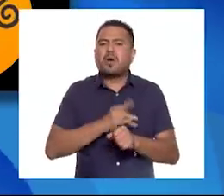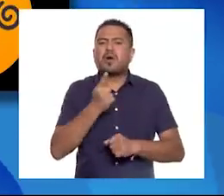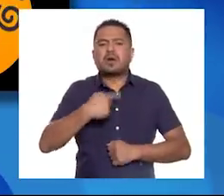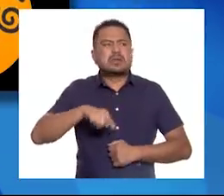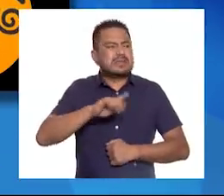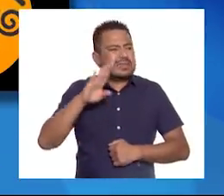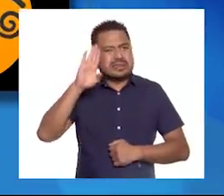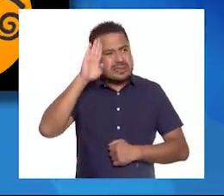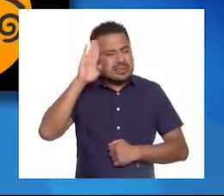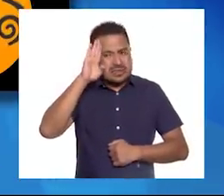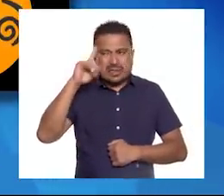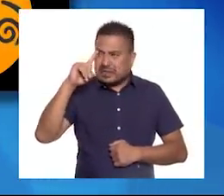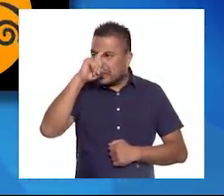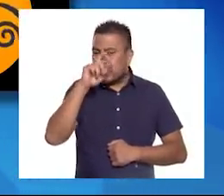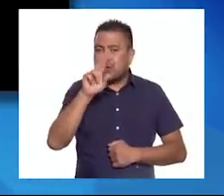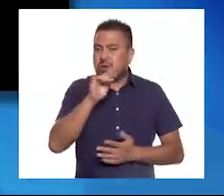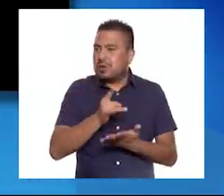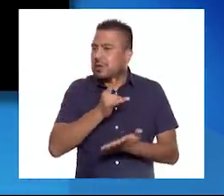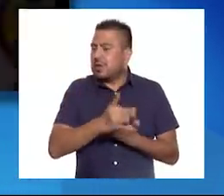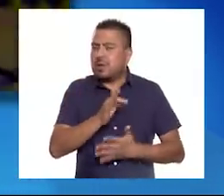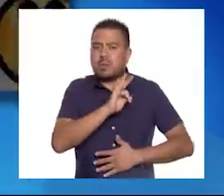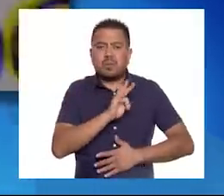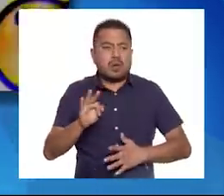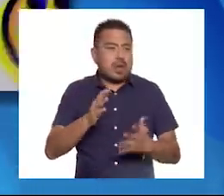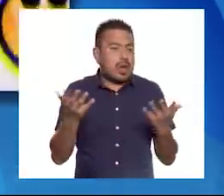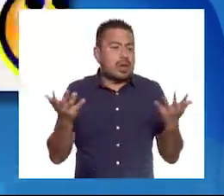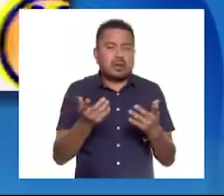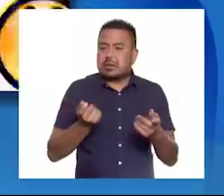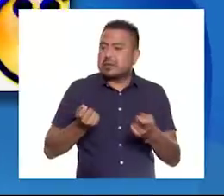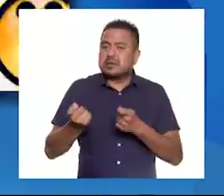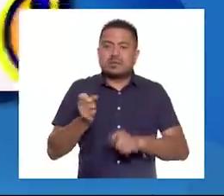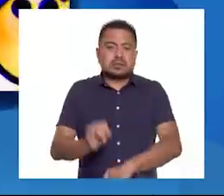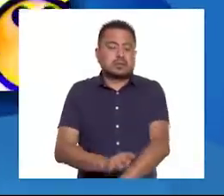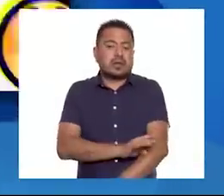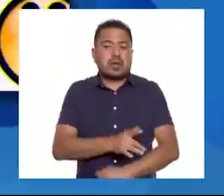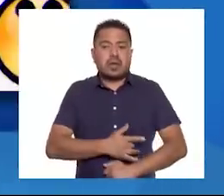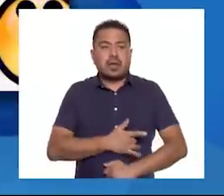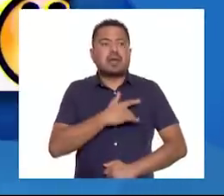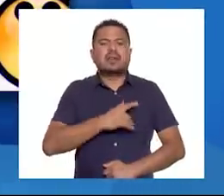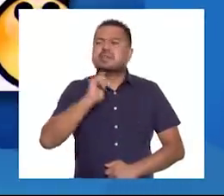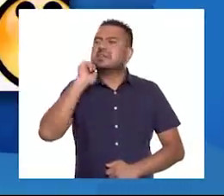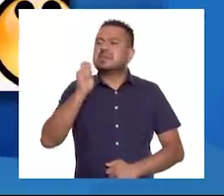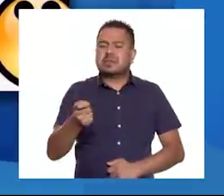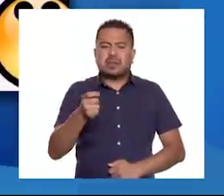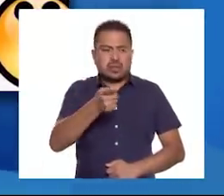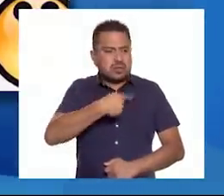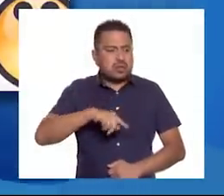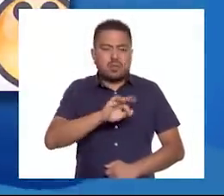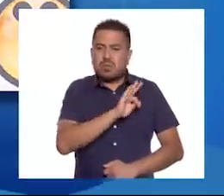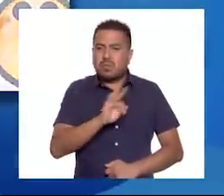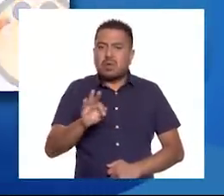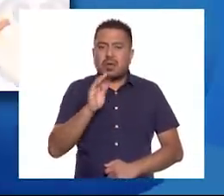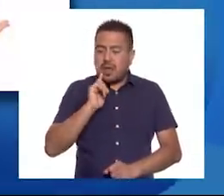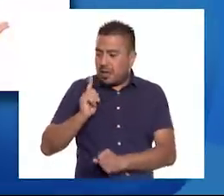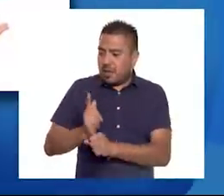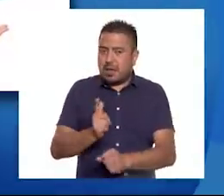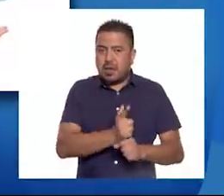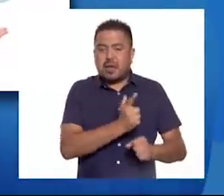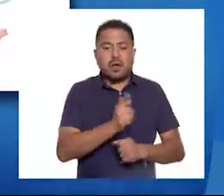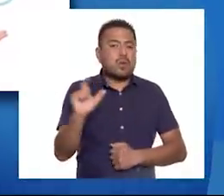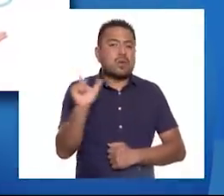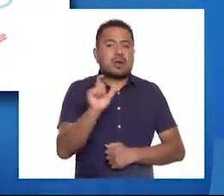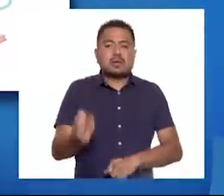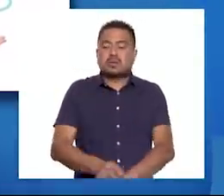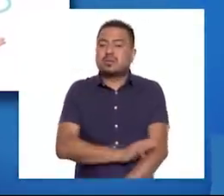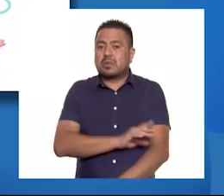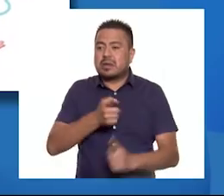que es muy difícil o que no somos capaces de realizarla? Regular nuestras emociones significa que somos capaces de darnos cuenta cuando